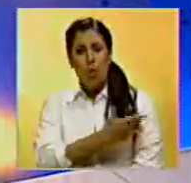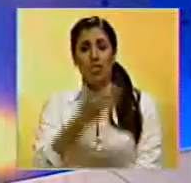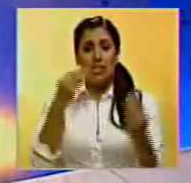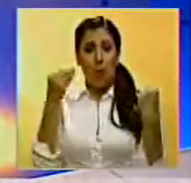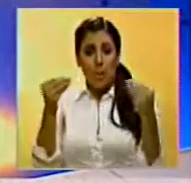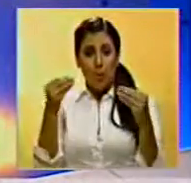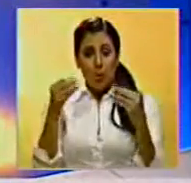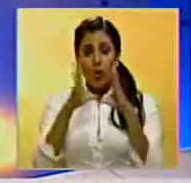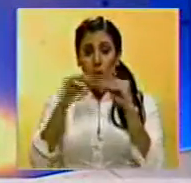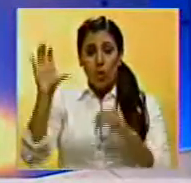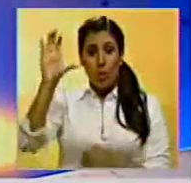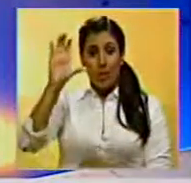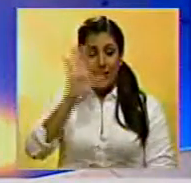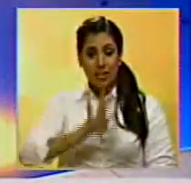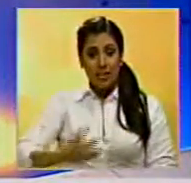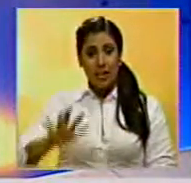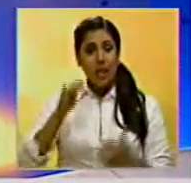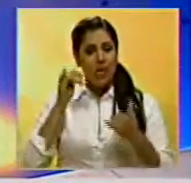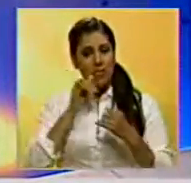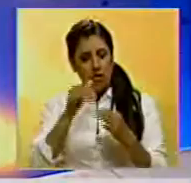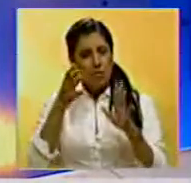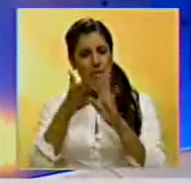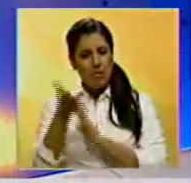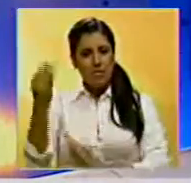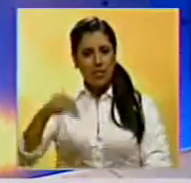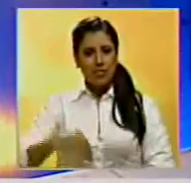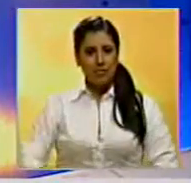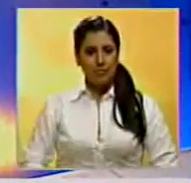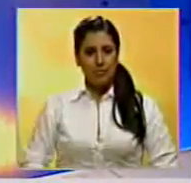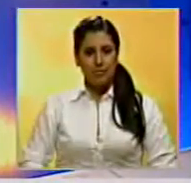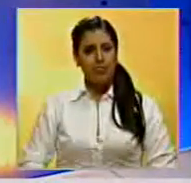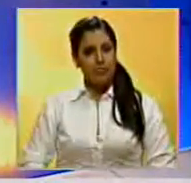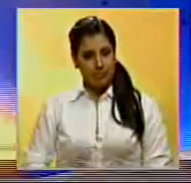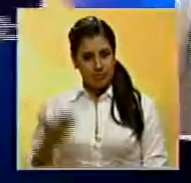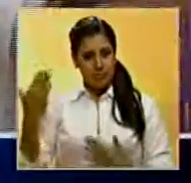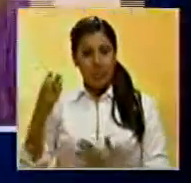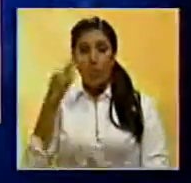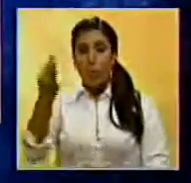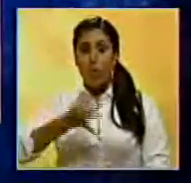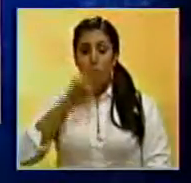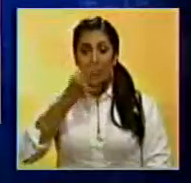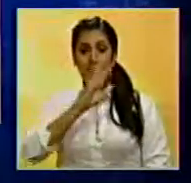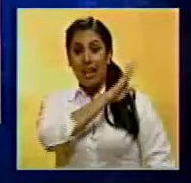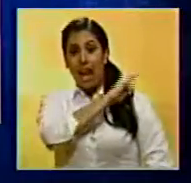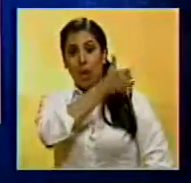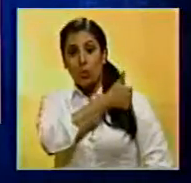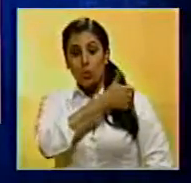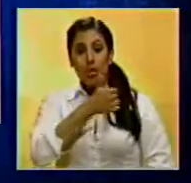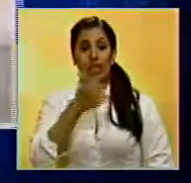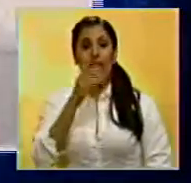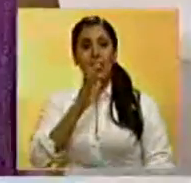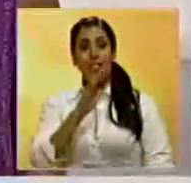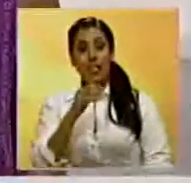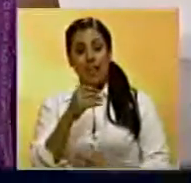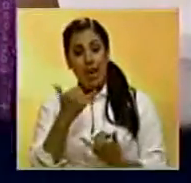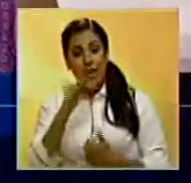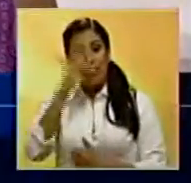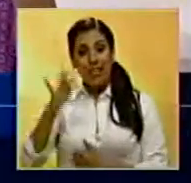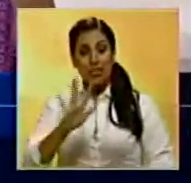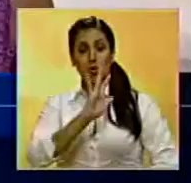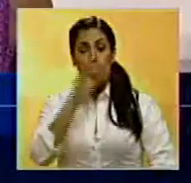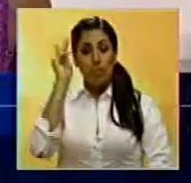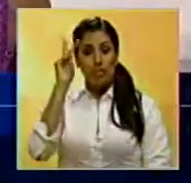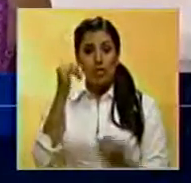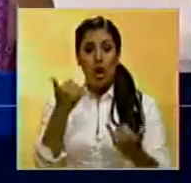públicas a nivel nacional. Fabiola Yaquinto nos trae los detalles. Adelante. Así es, buenas tardes. Autoridades de la FAPUP denunciaron que el